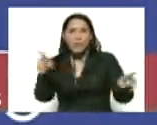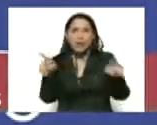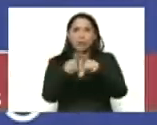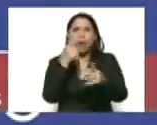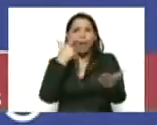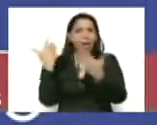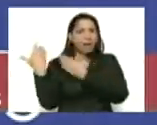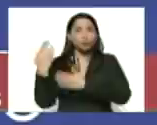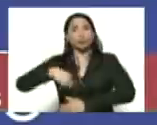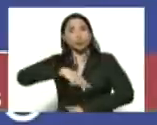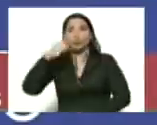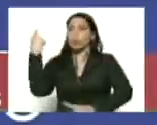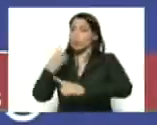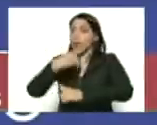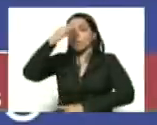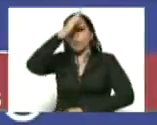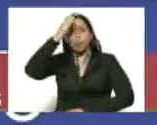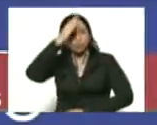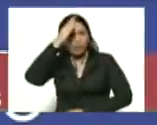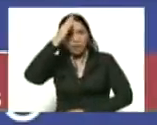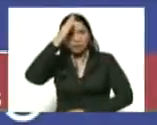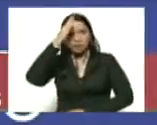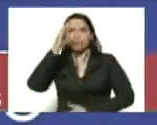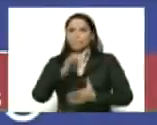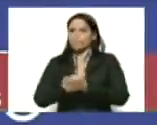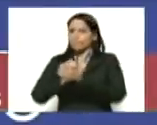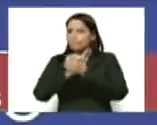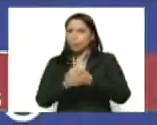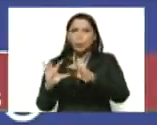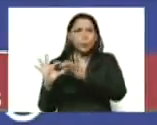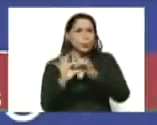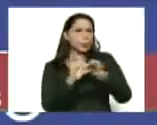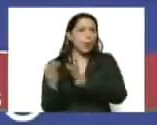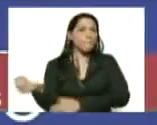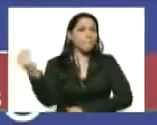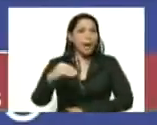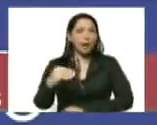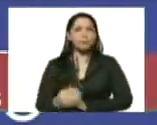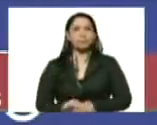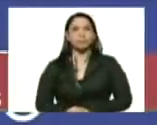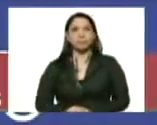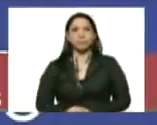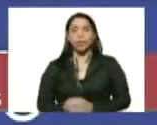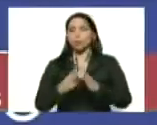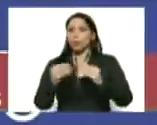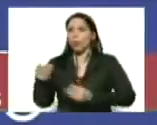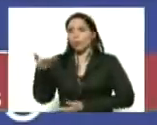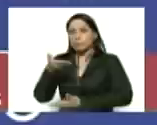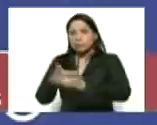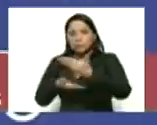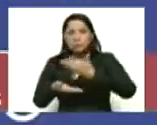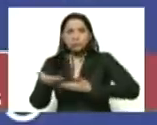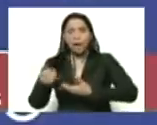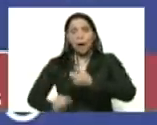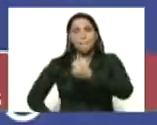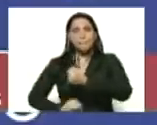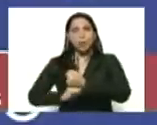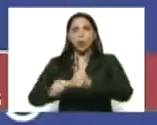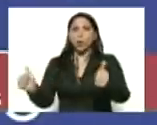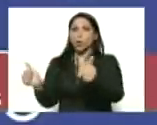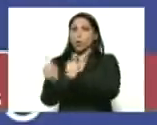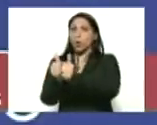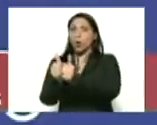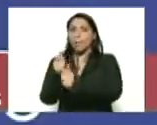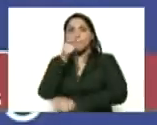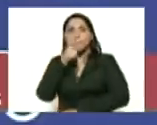Tenemos que tener conciencia y estar unidos cada vez más. Toda mi solidaridad de cristiano con el pueblo de